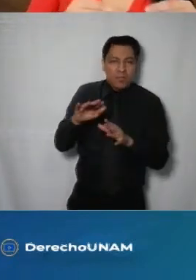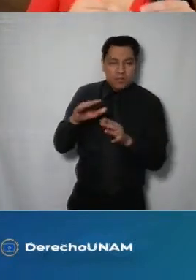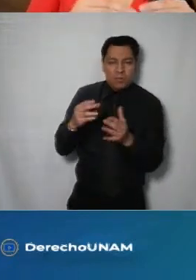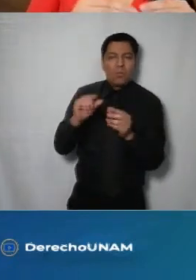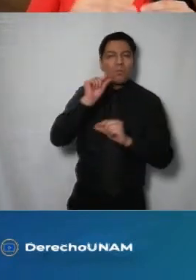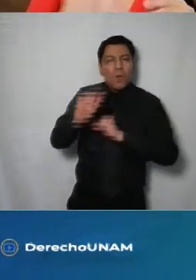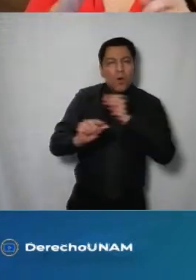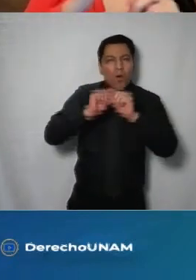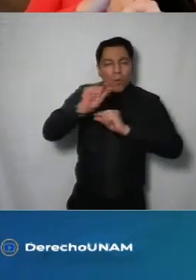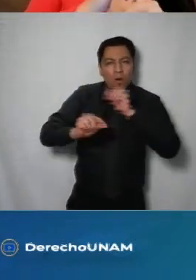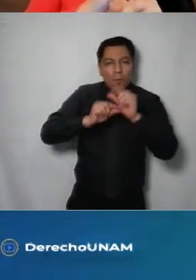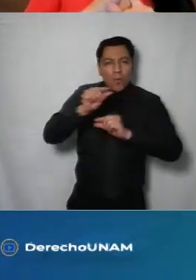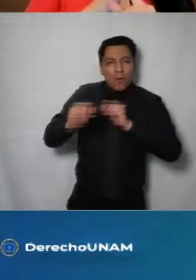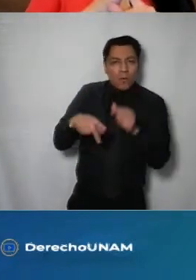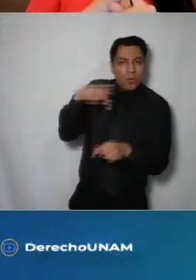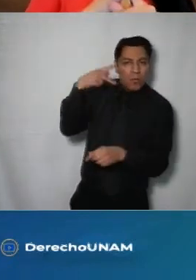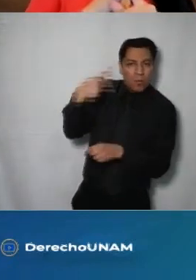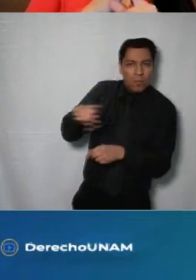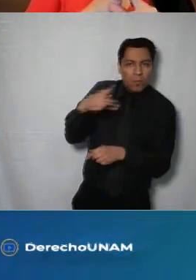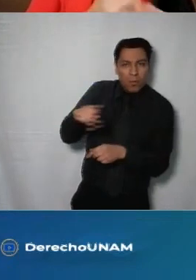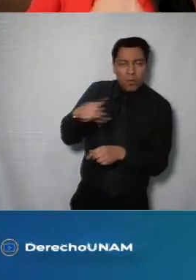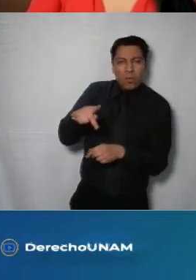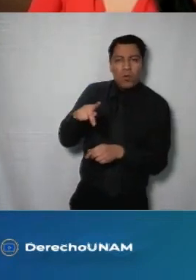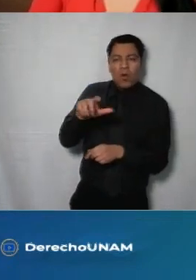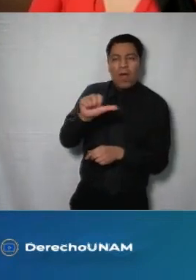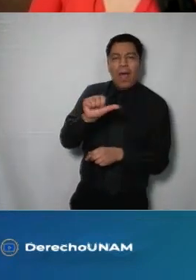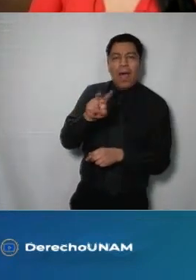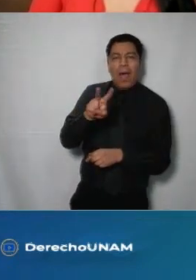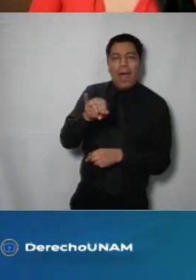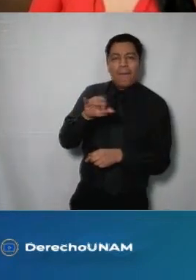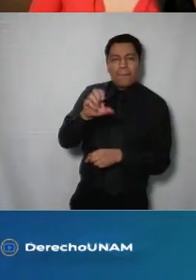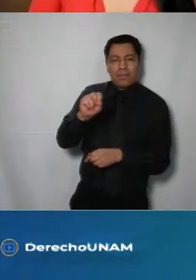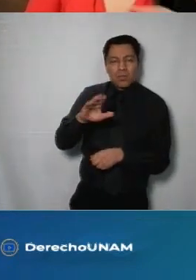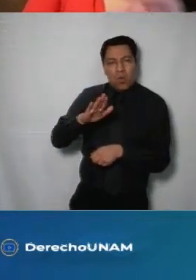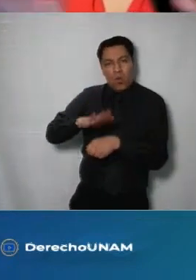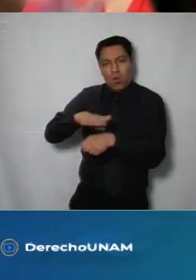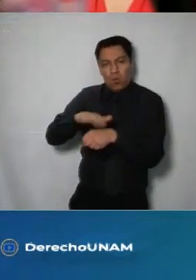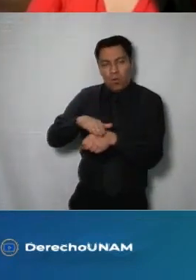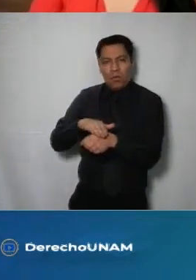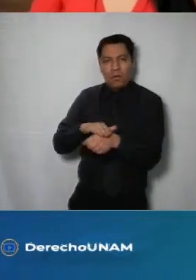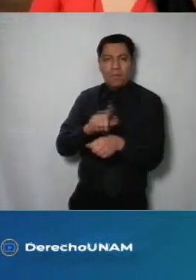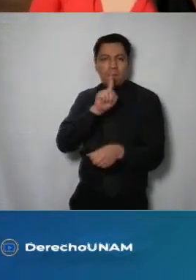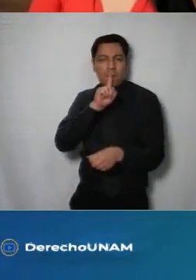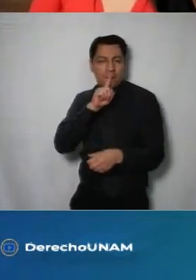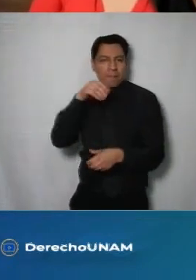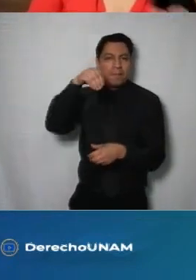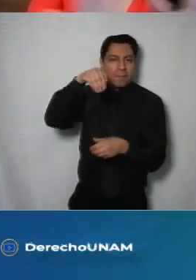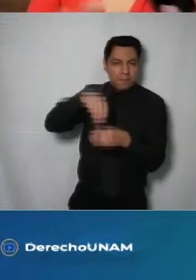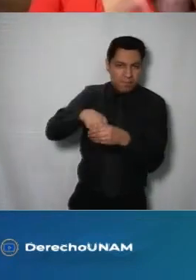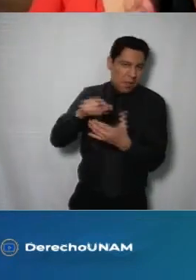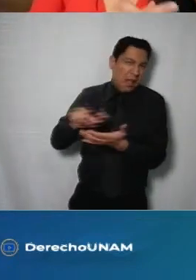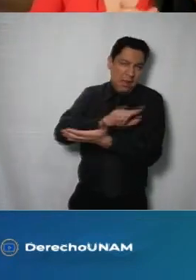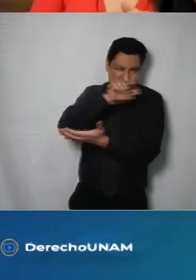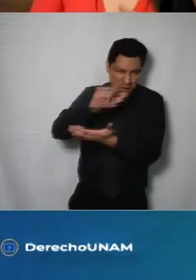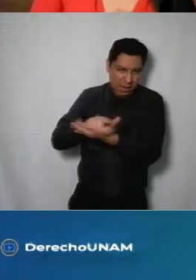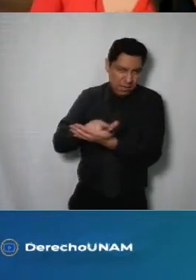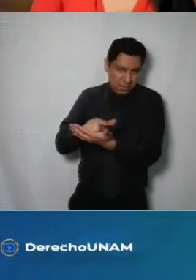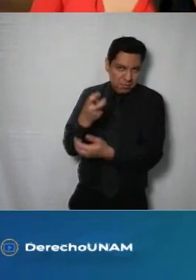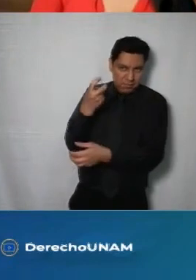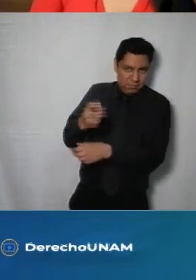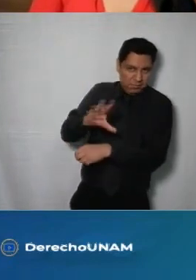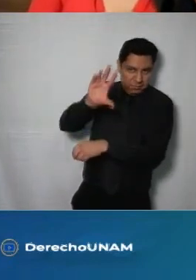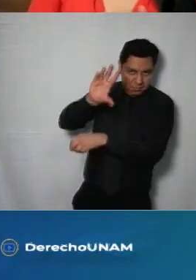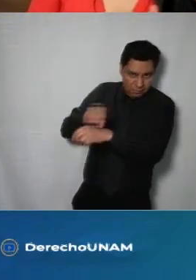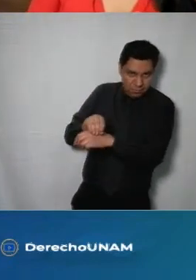poder generar por parte del sujeto obligado su aviso de privacidad integral y también el simplificado entre otras funciones pero estas son las principales del